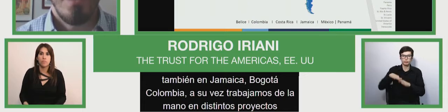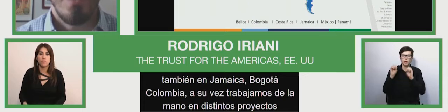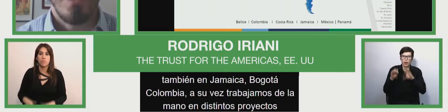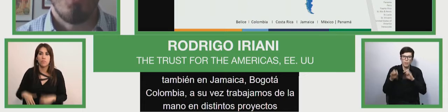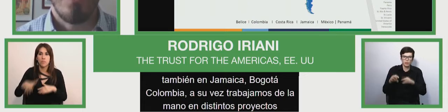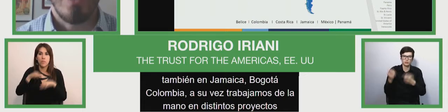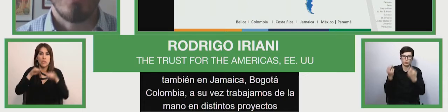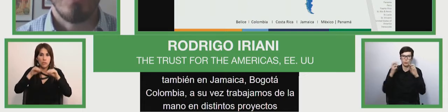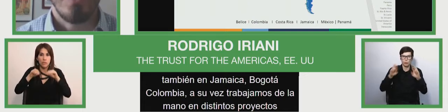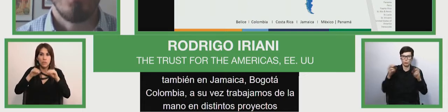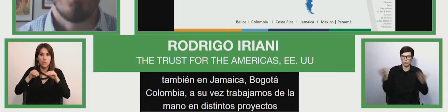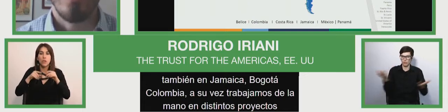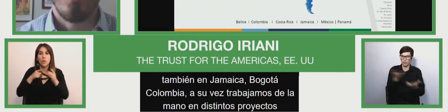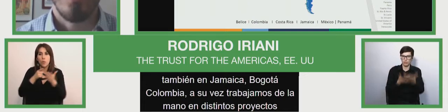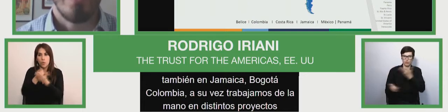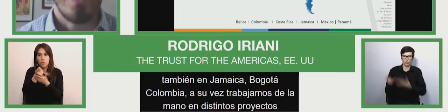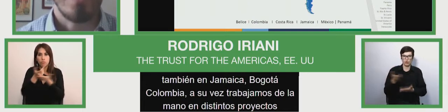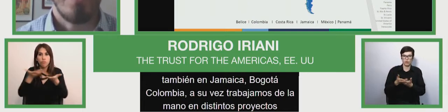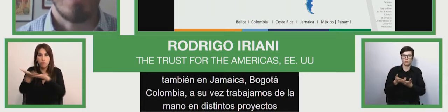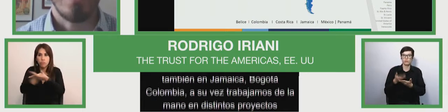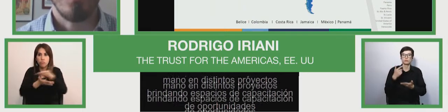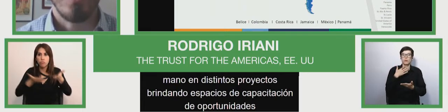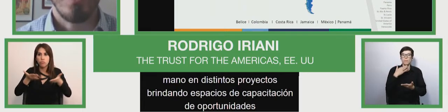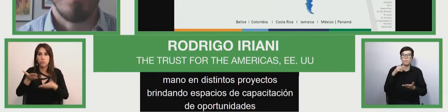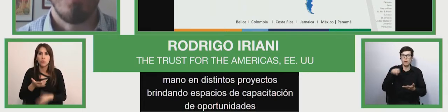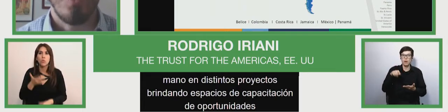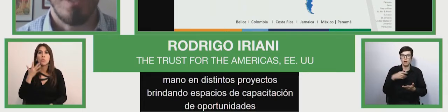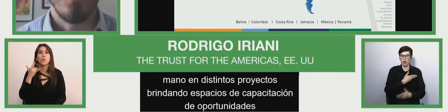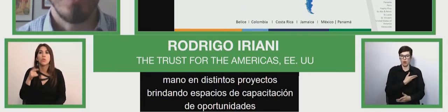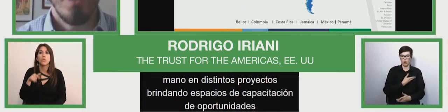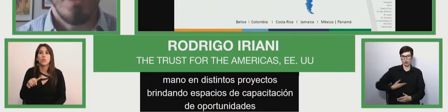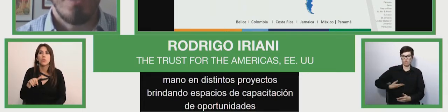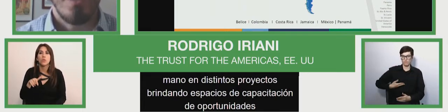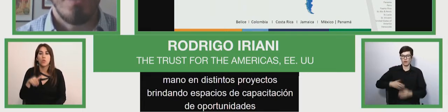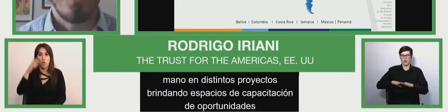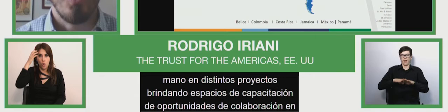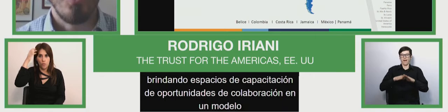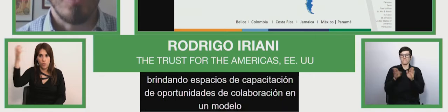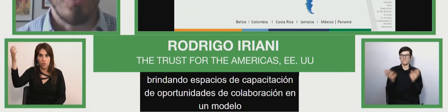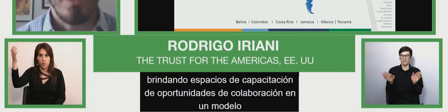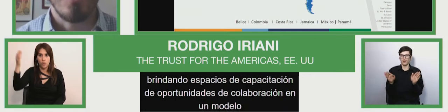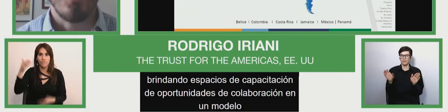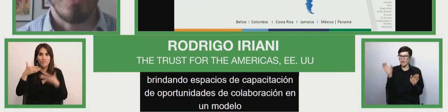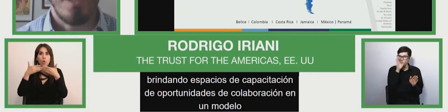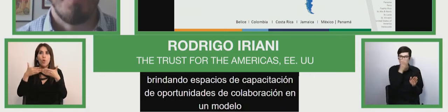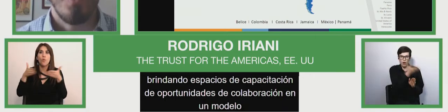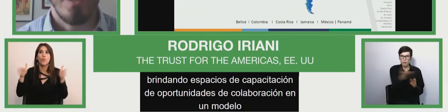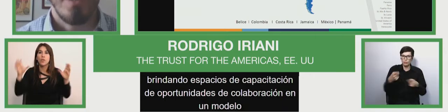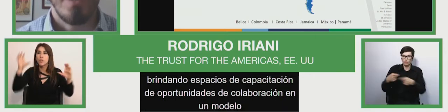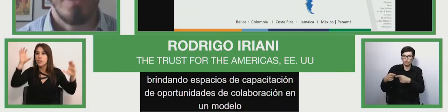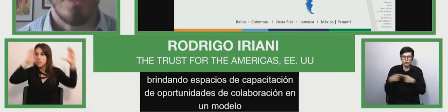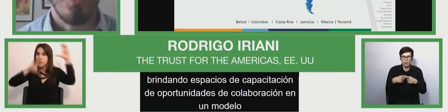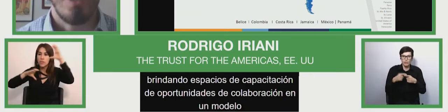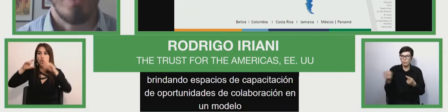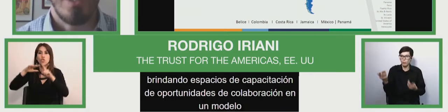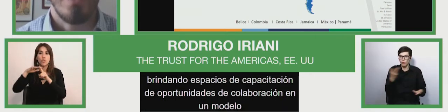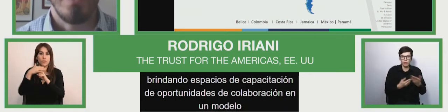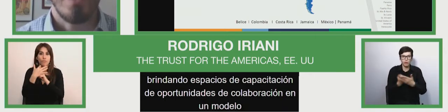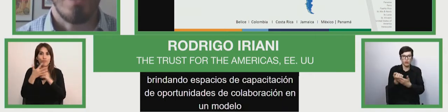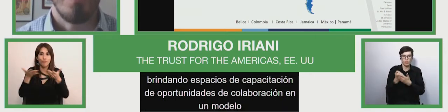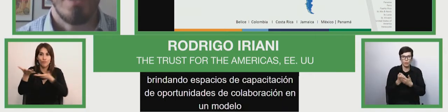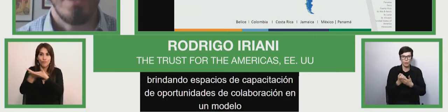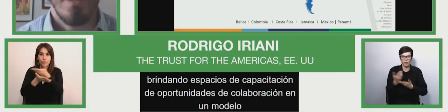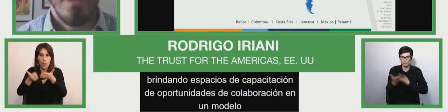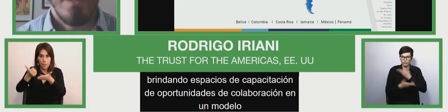de colaboración en un modelo de gobernanza abierta donde buscamos que todos los sectores de la sociedad puedan colaborar,